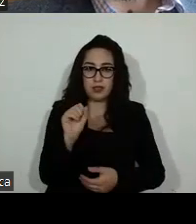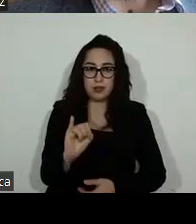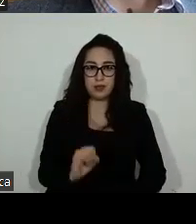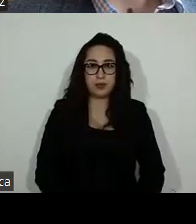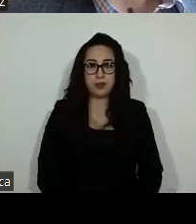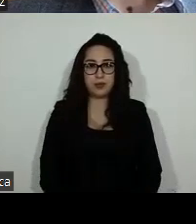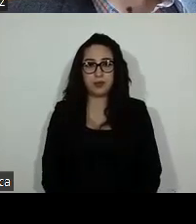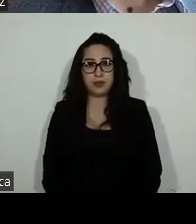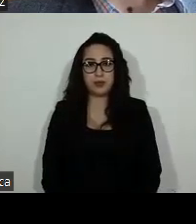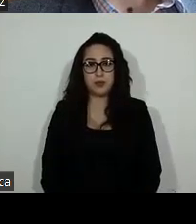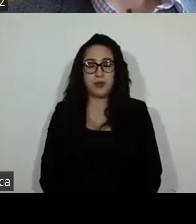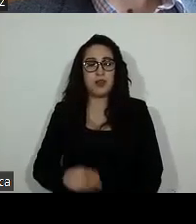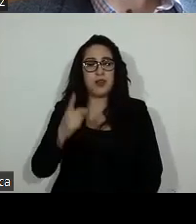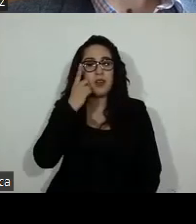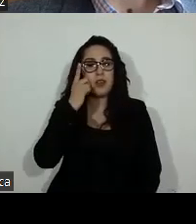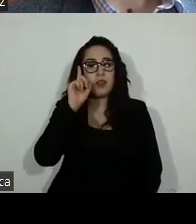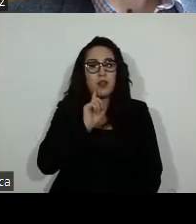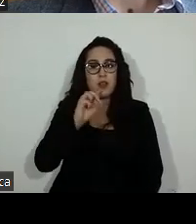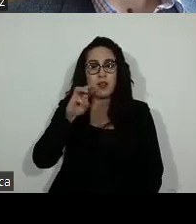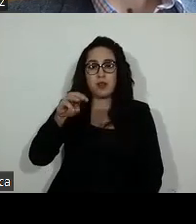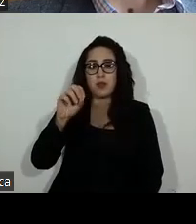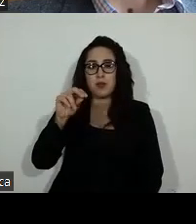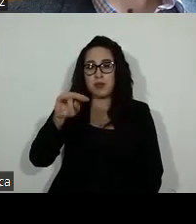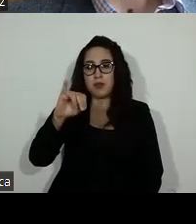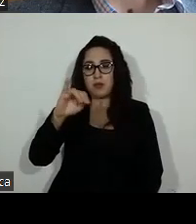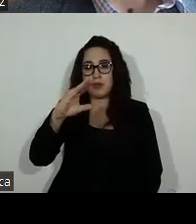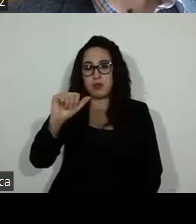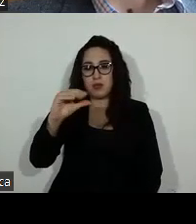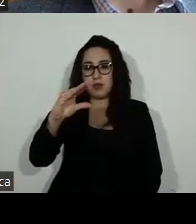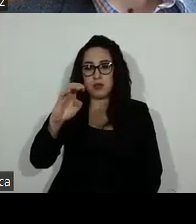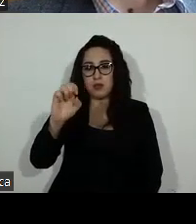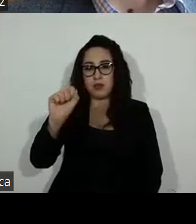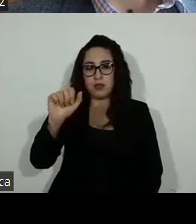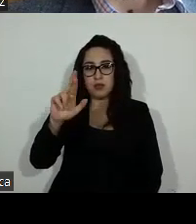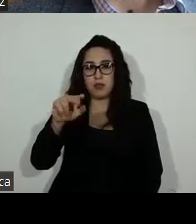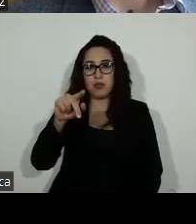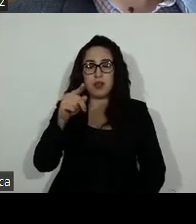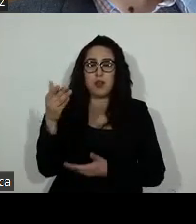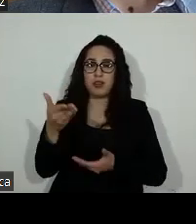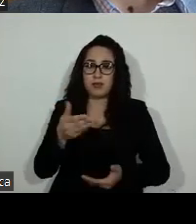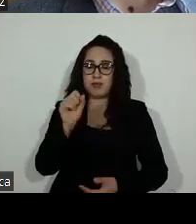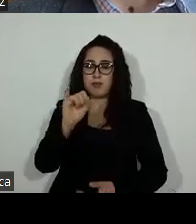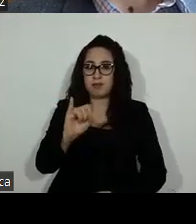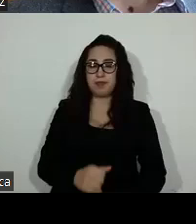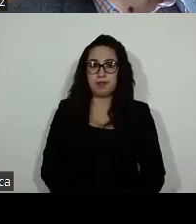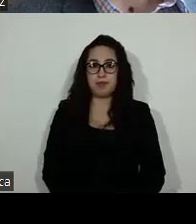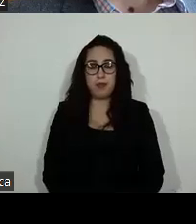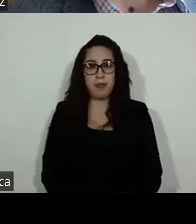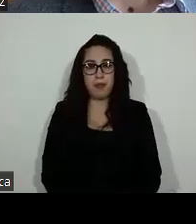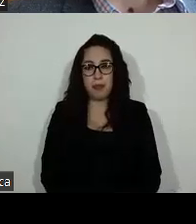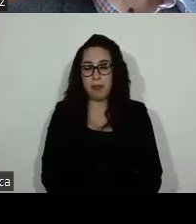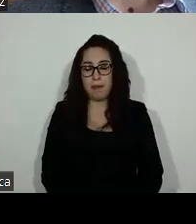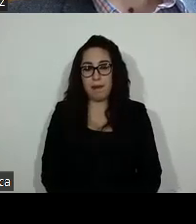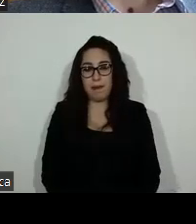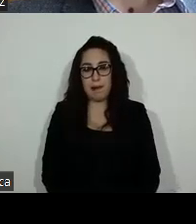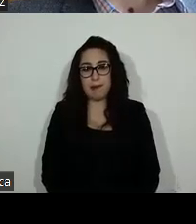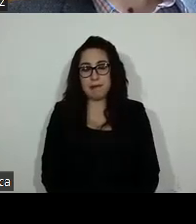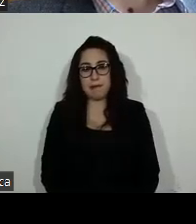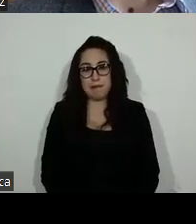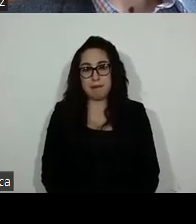Diputada Mónica Fernández César. Mónica Fernández, presente. Gracias, diputada.